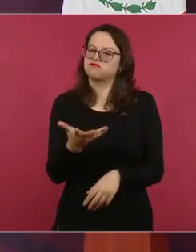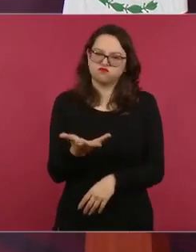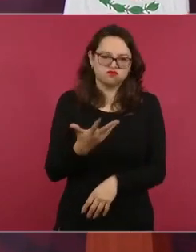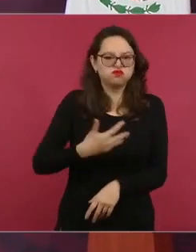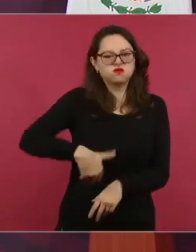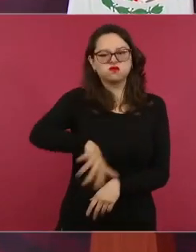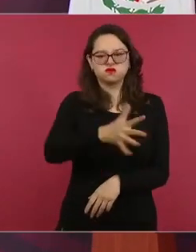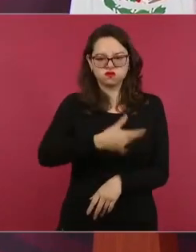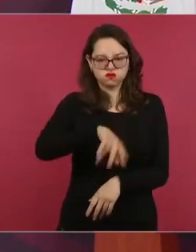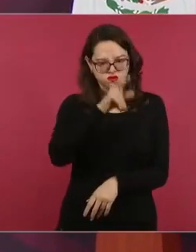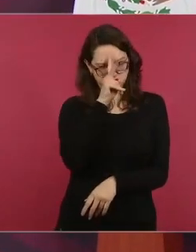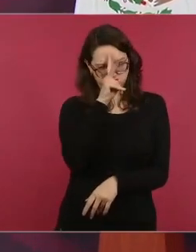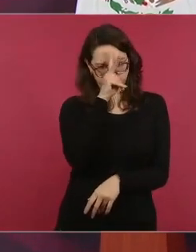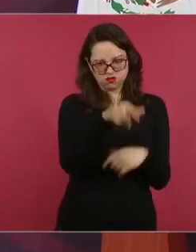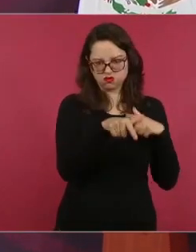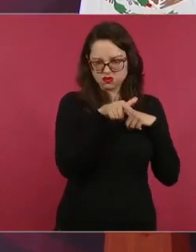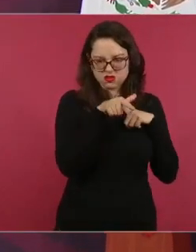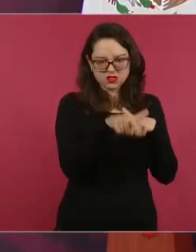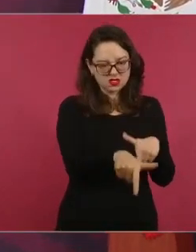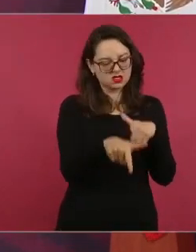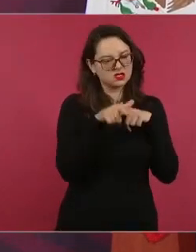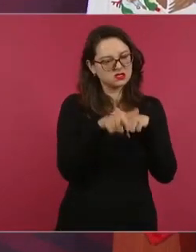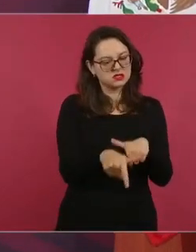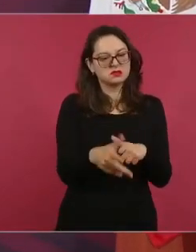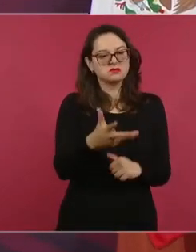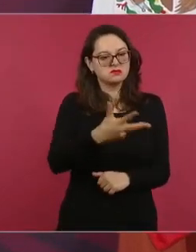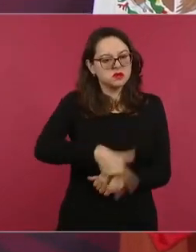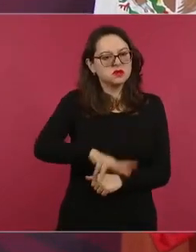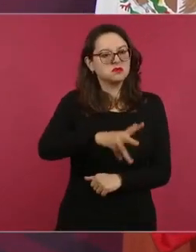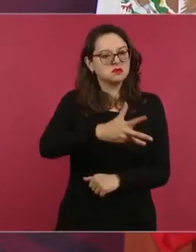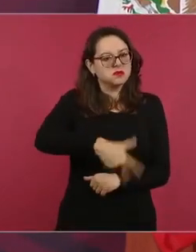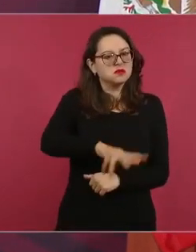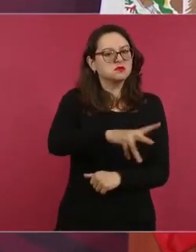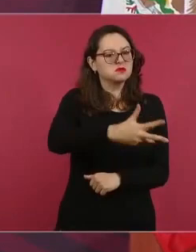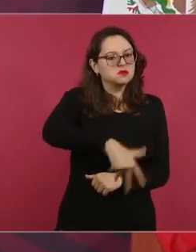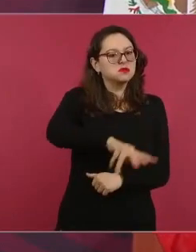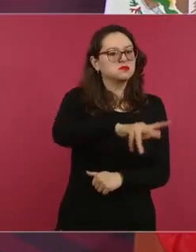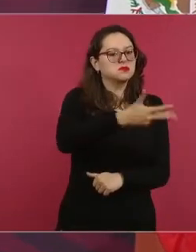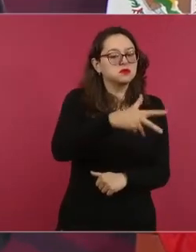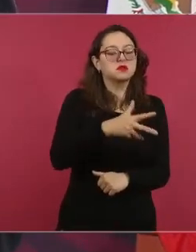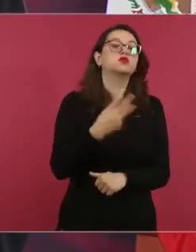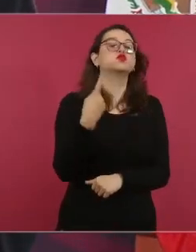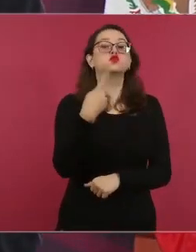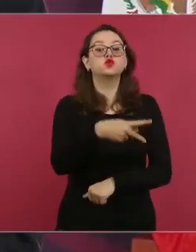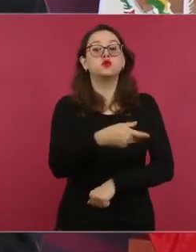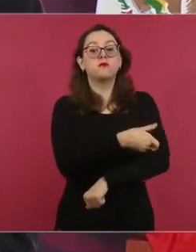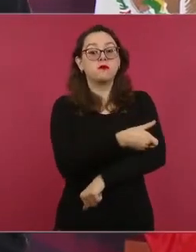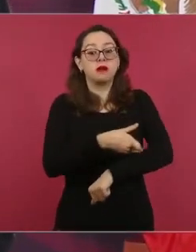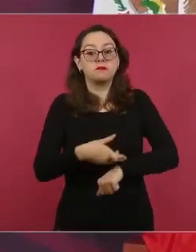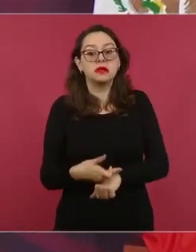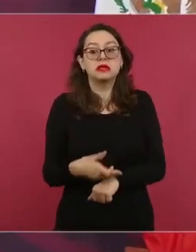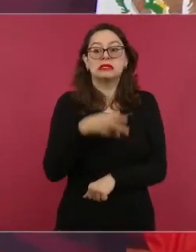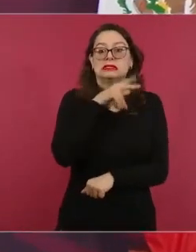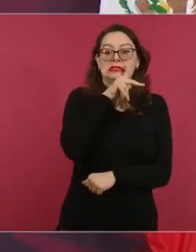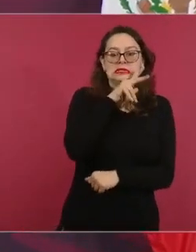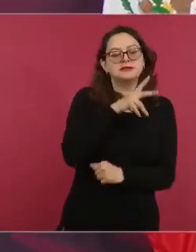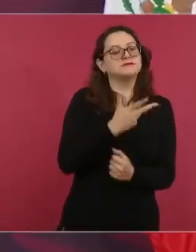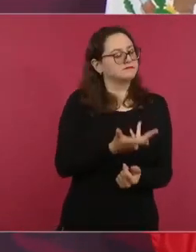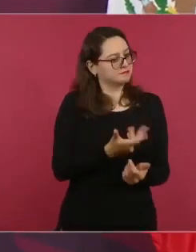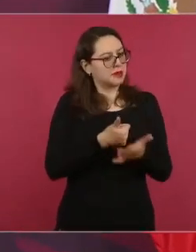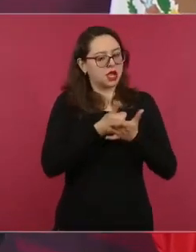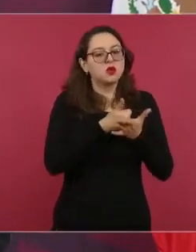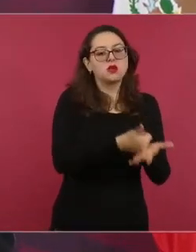acompañando siempre a sus seres